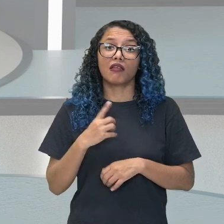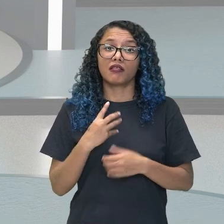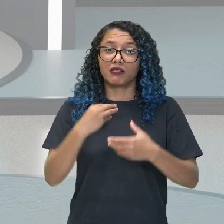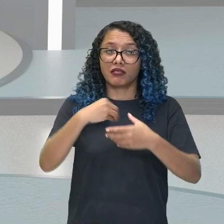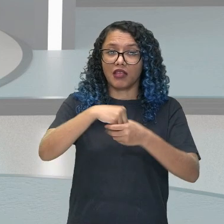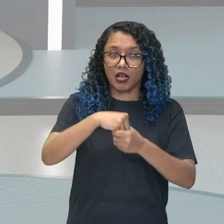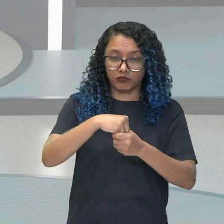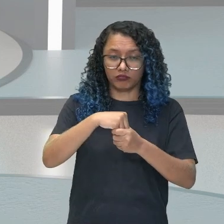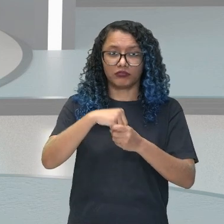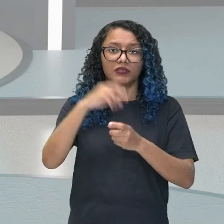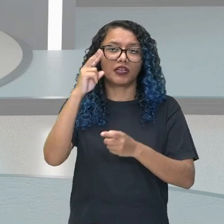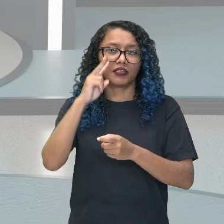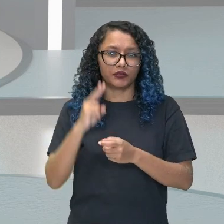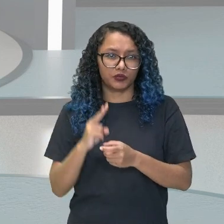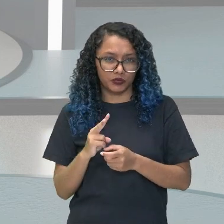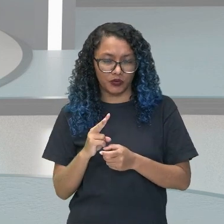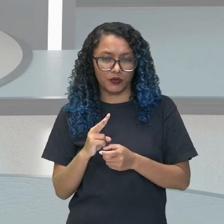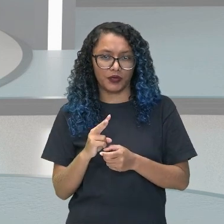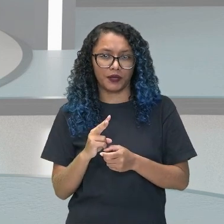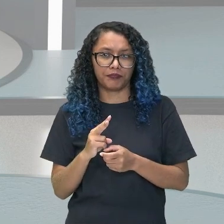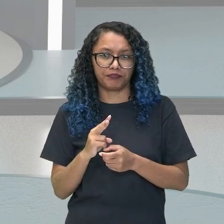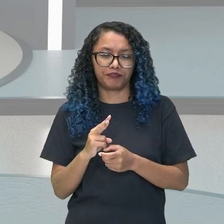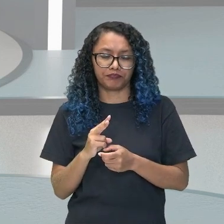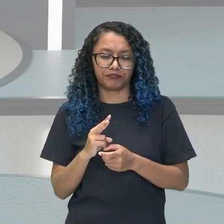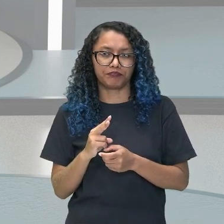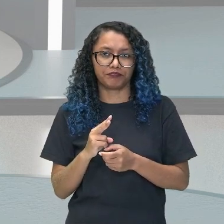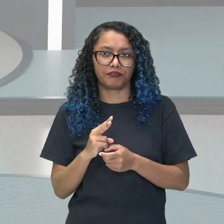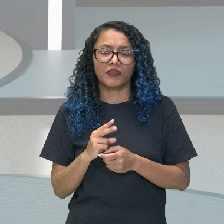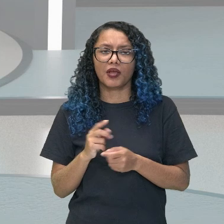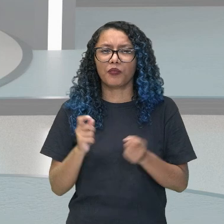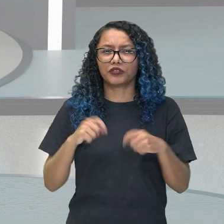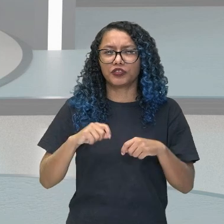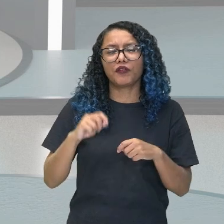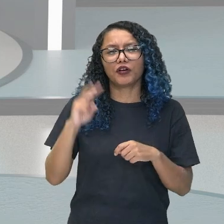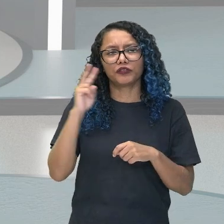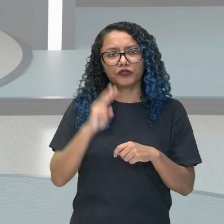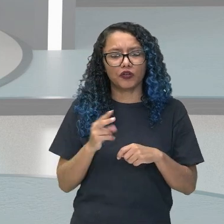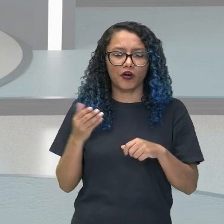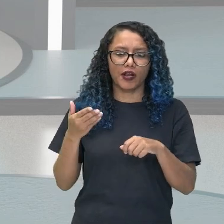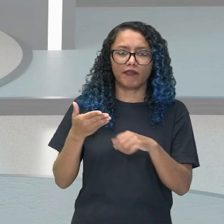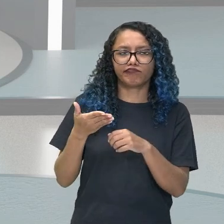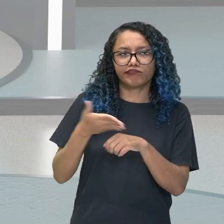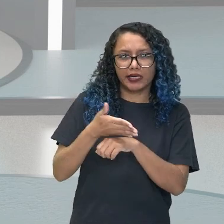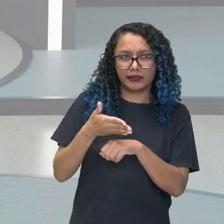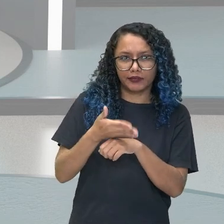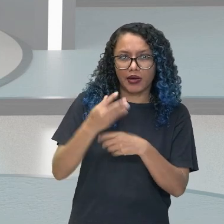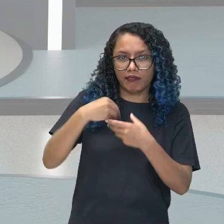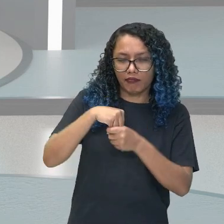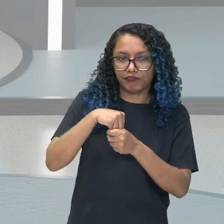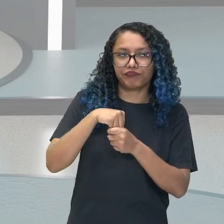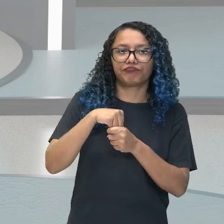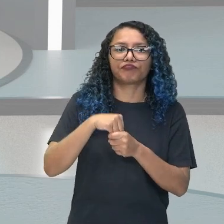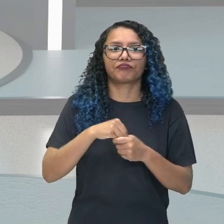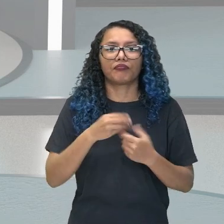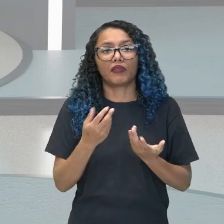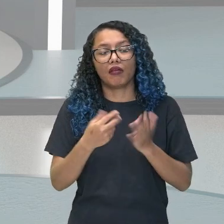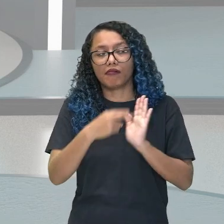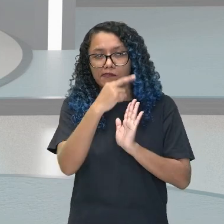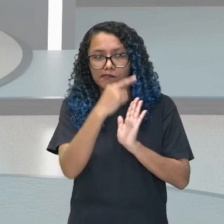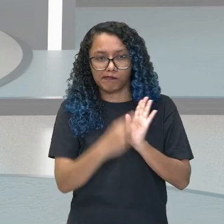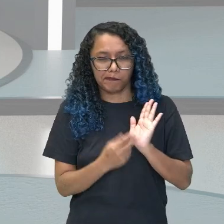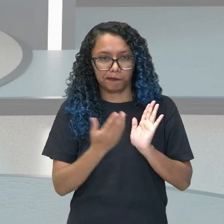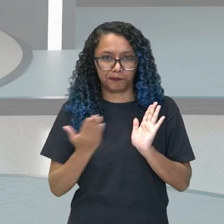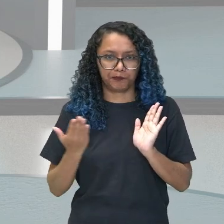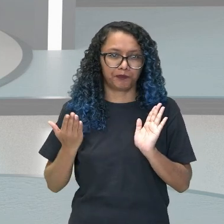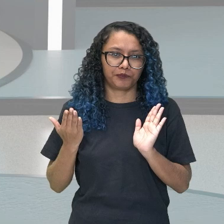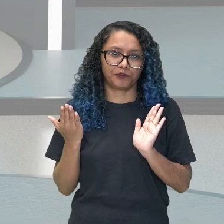Pueden ser personajes principales, que son los protagonistas sobre lo que se basa la